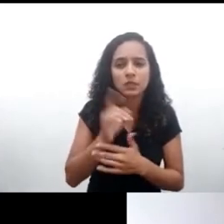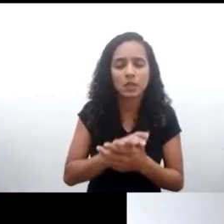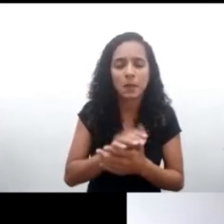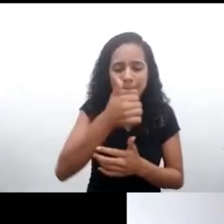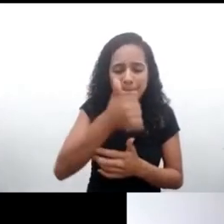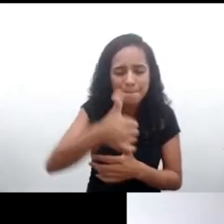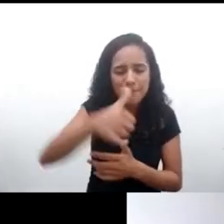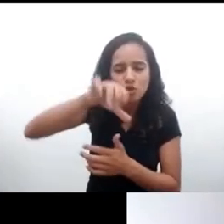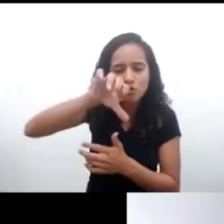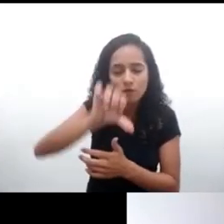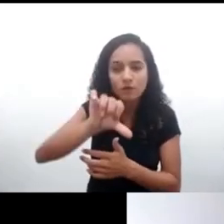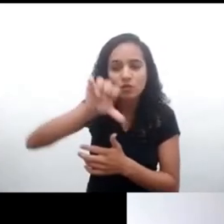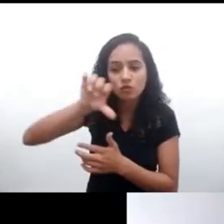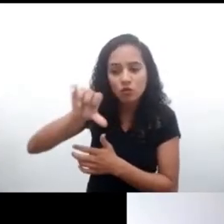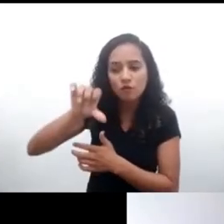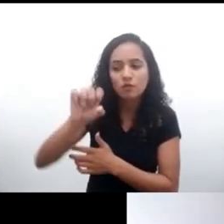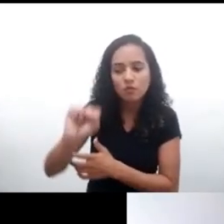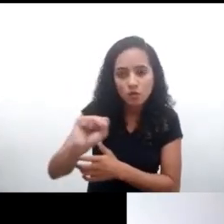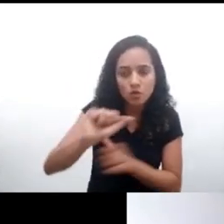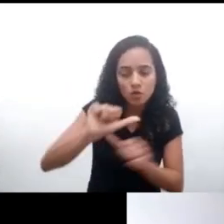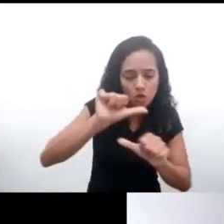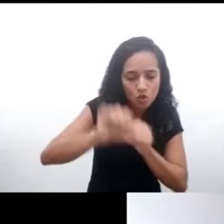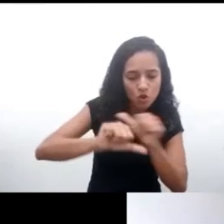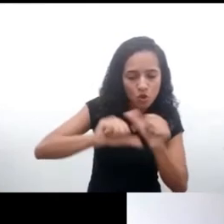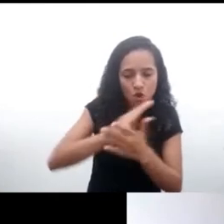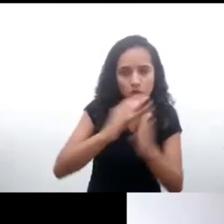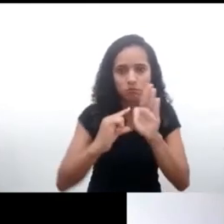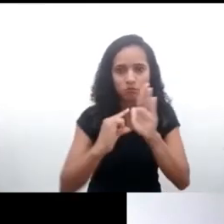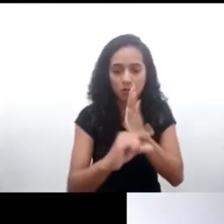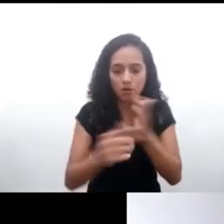con una modificación vigente a partir de enero del 2020,